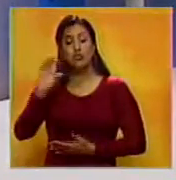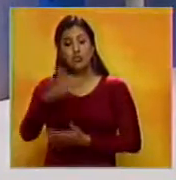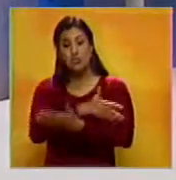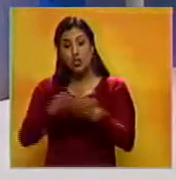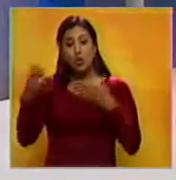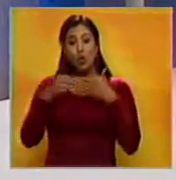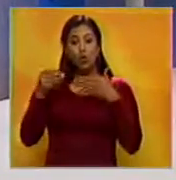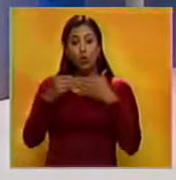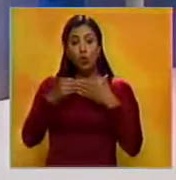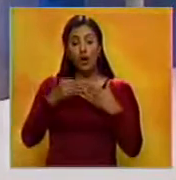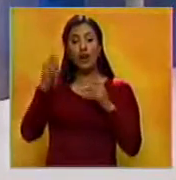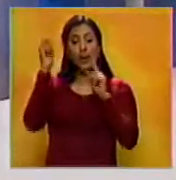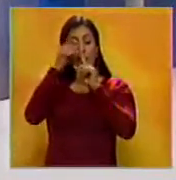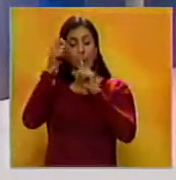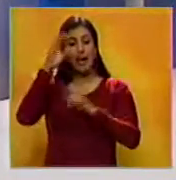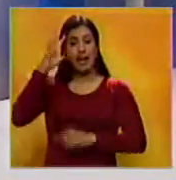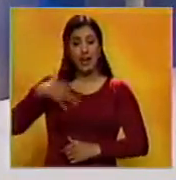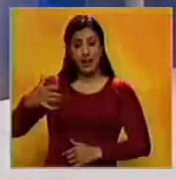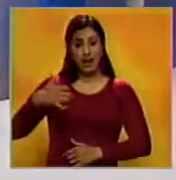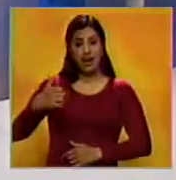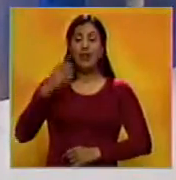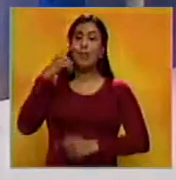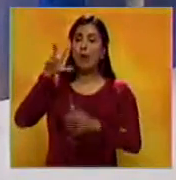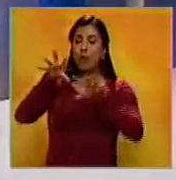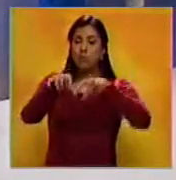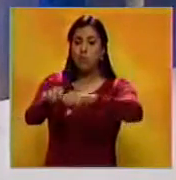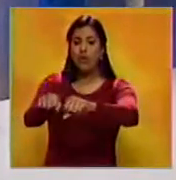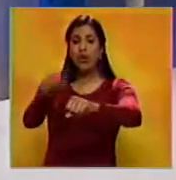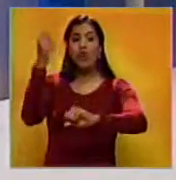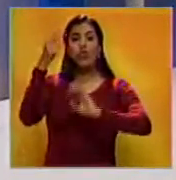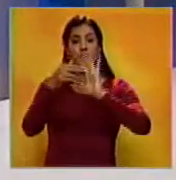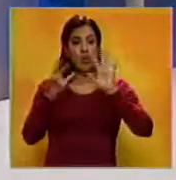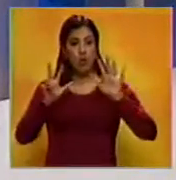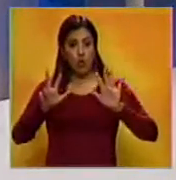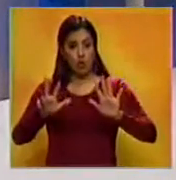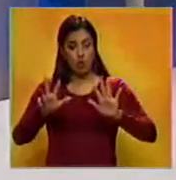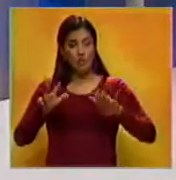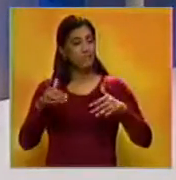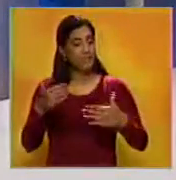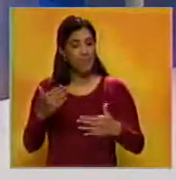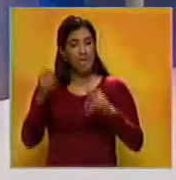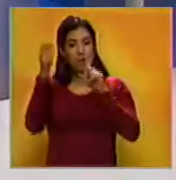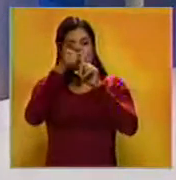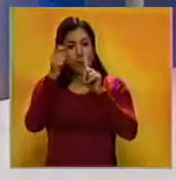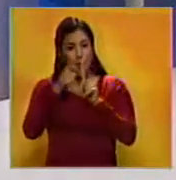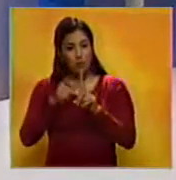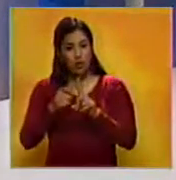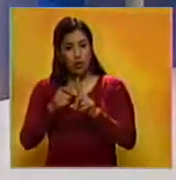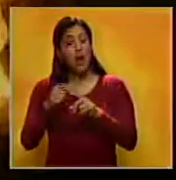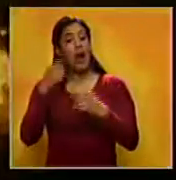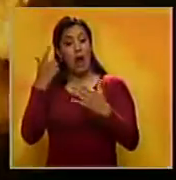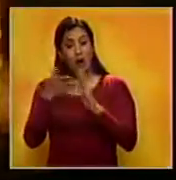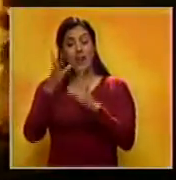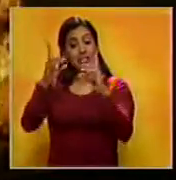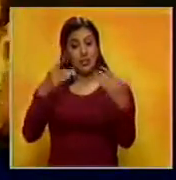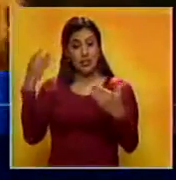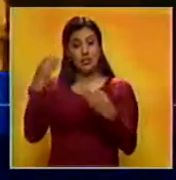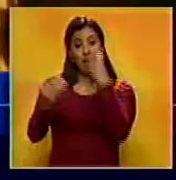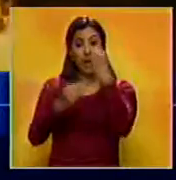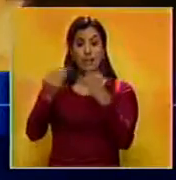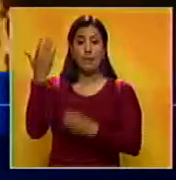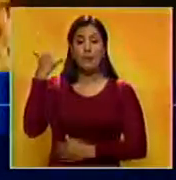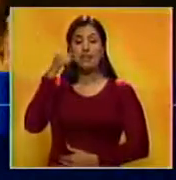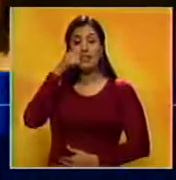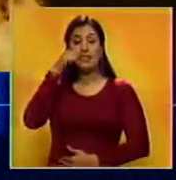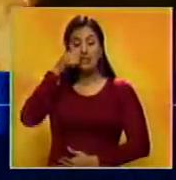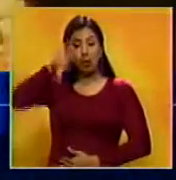de dólares a la minera canadiense Cristalex por la expropiación en 2008 de la mina Las Cristinas. La decisión que fue emitida el